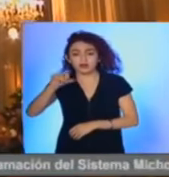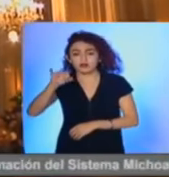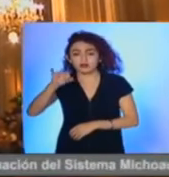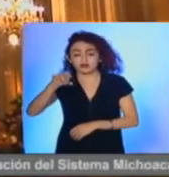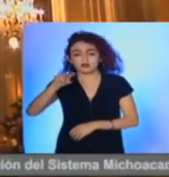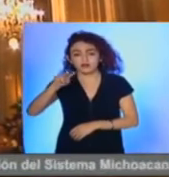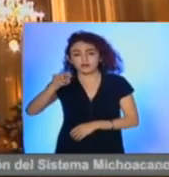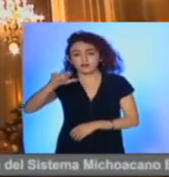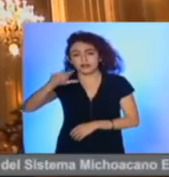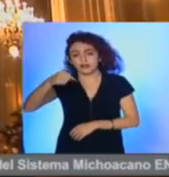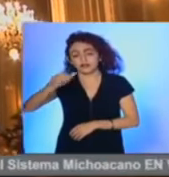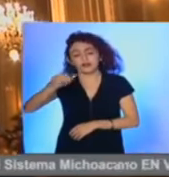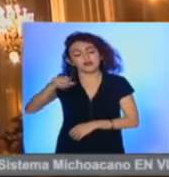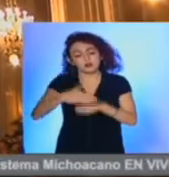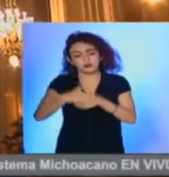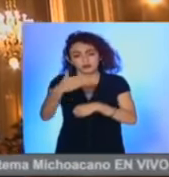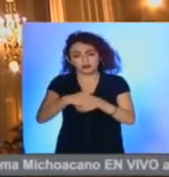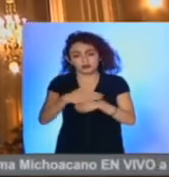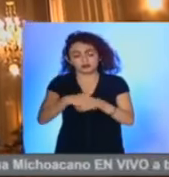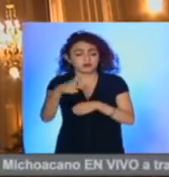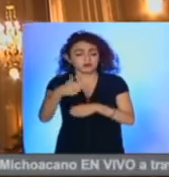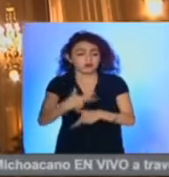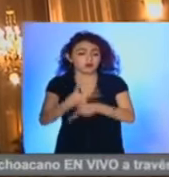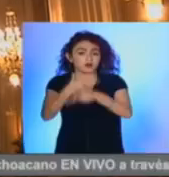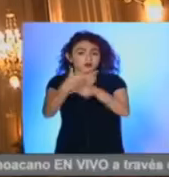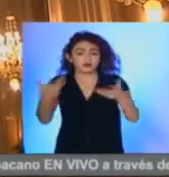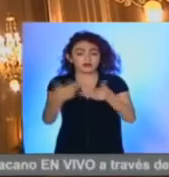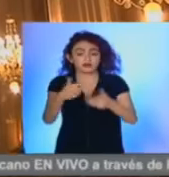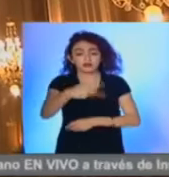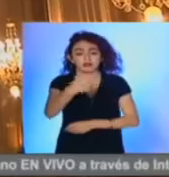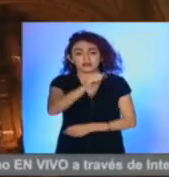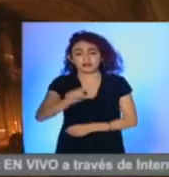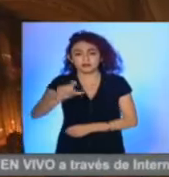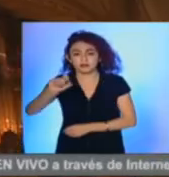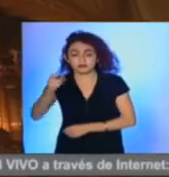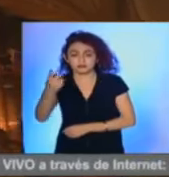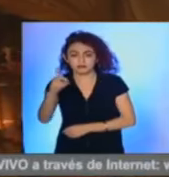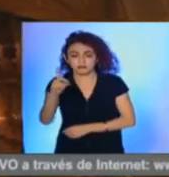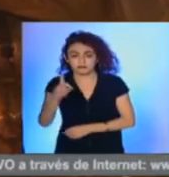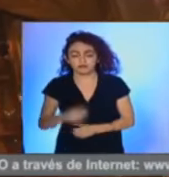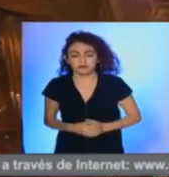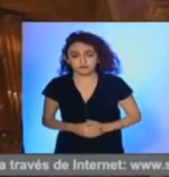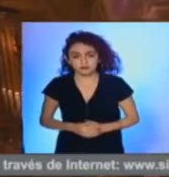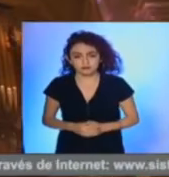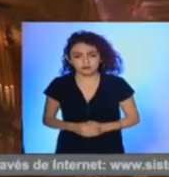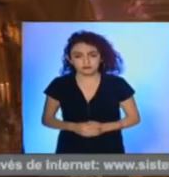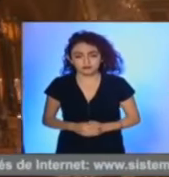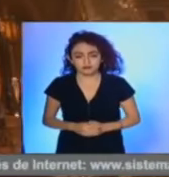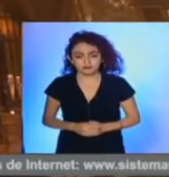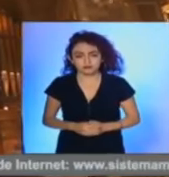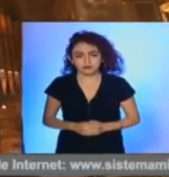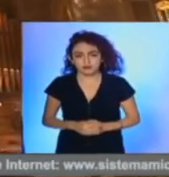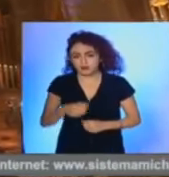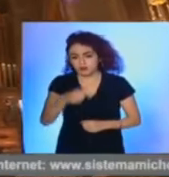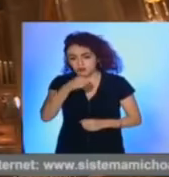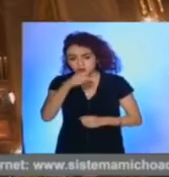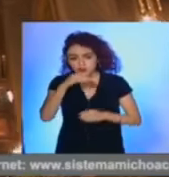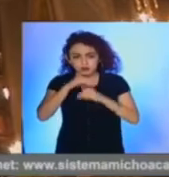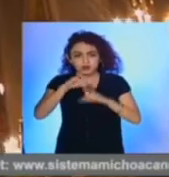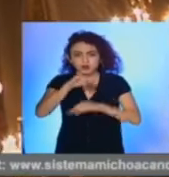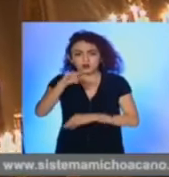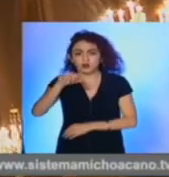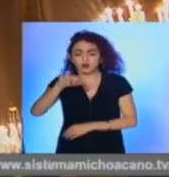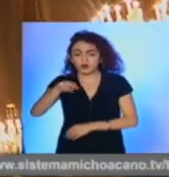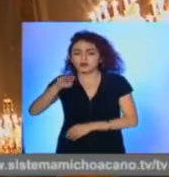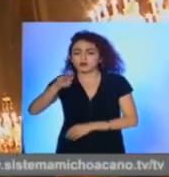Vega Núñez, a realizarse de manera digital del 13 al 20 de diciembre. En rueda de prensa, Juan Bosco